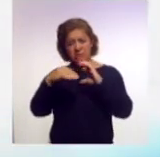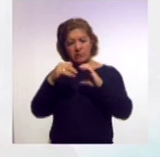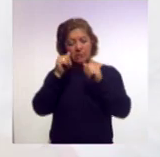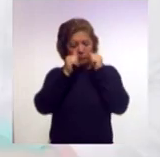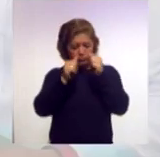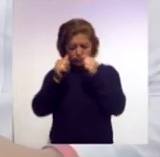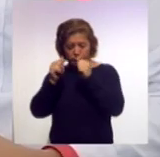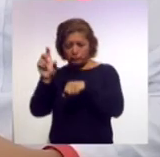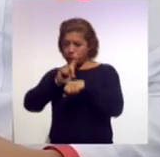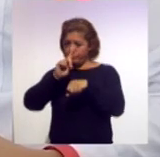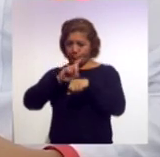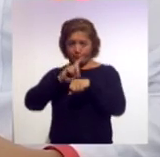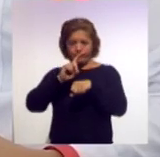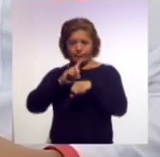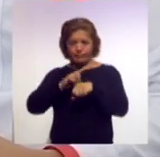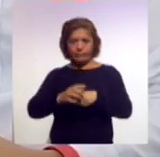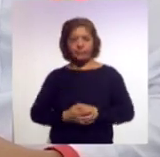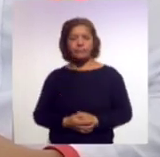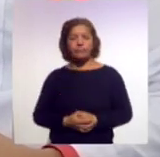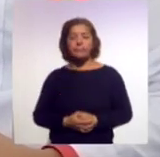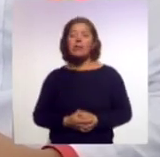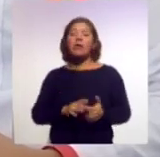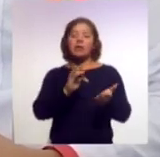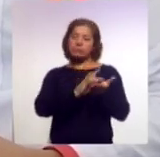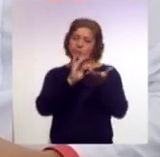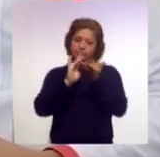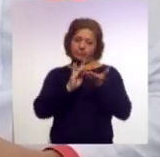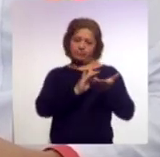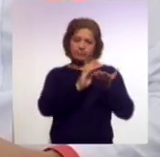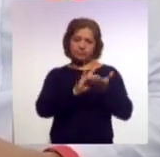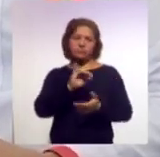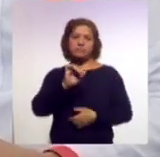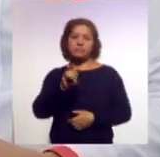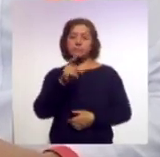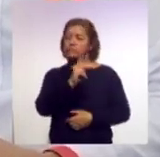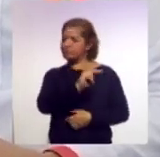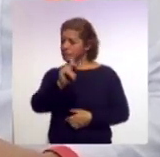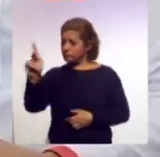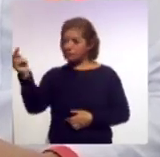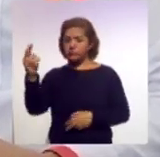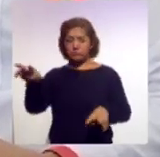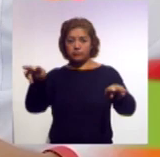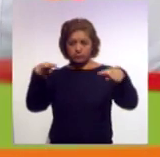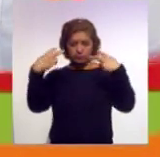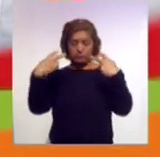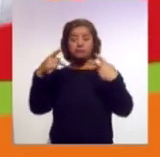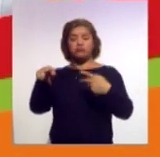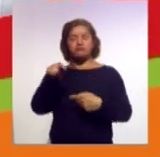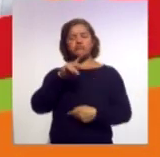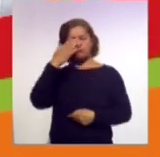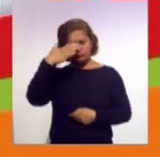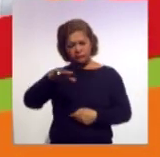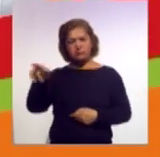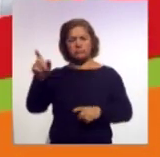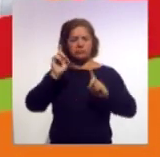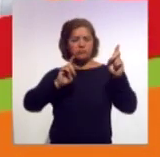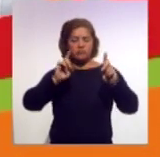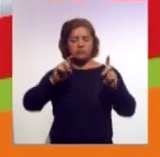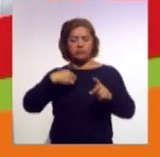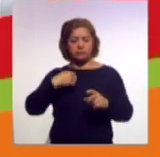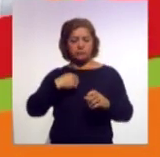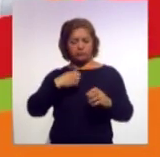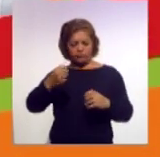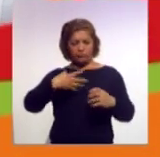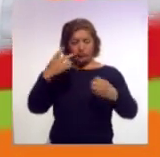también a estos procesos. Perfecto, pues muchísimas gracias y también ustedes que nos están viendo o escuchando saben que pueden dejar sus dudas también en nuestras redes